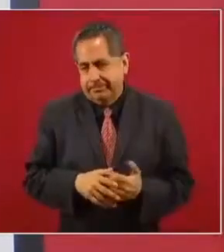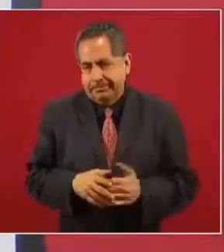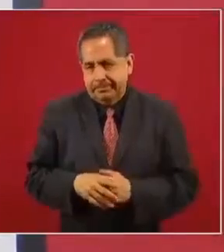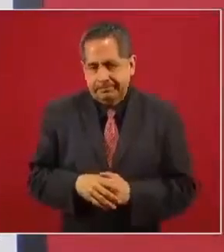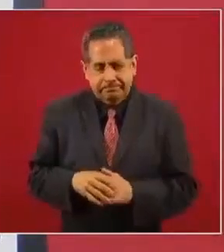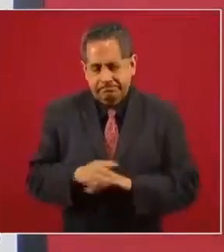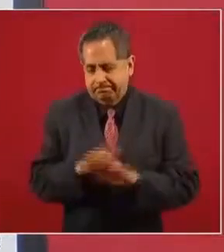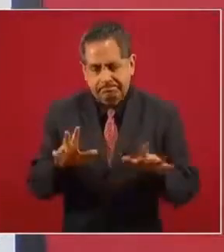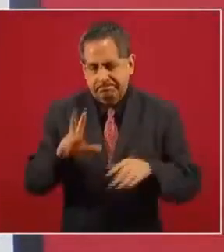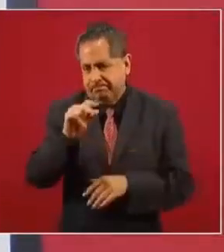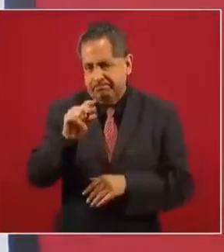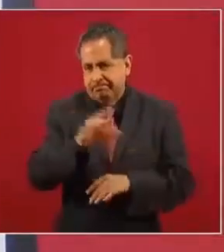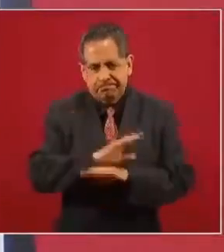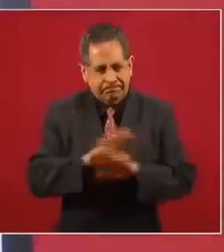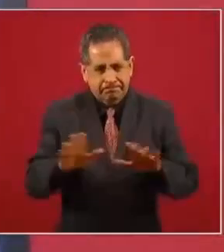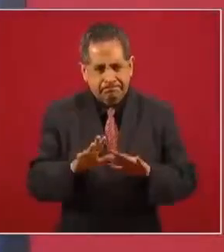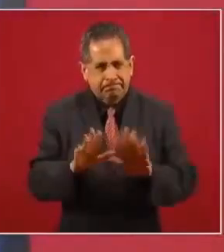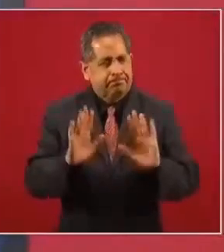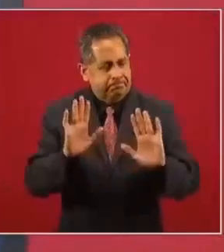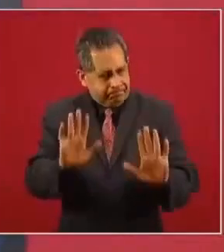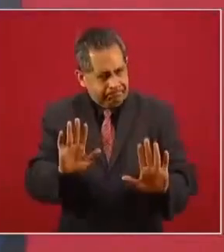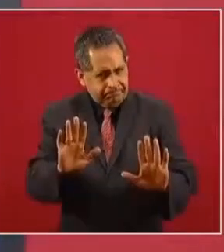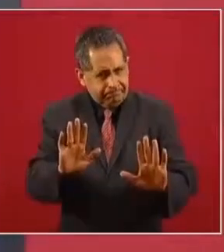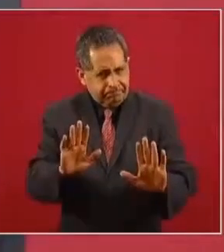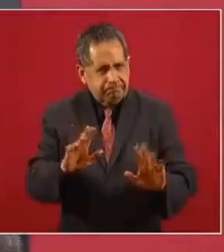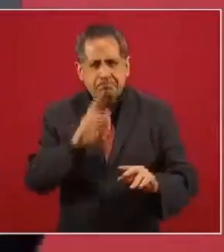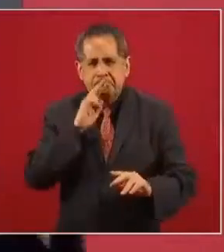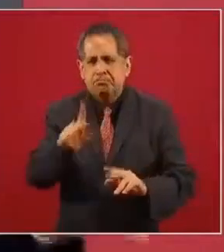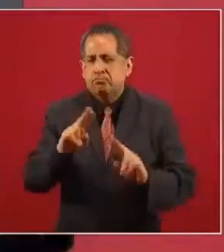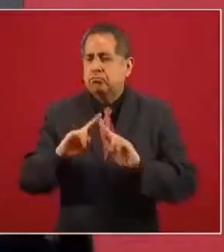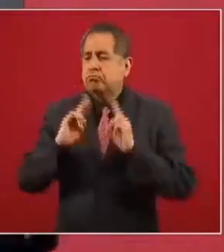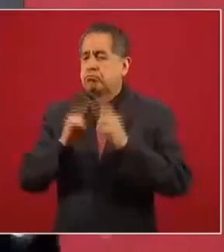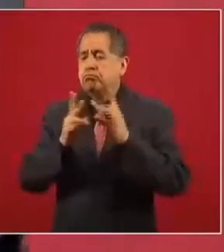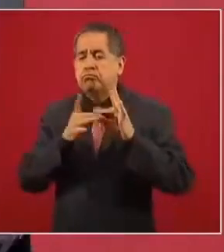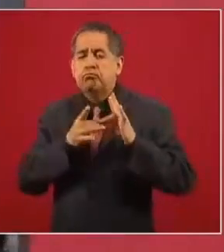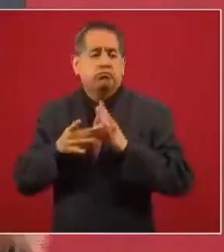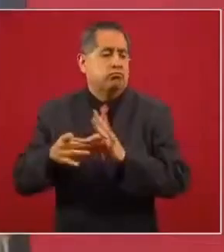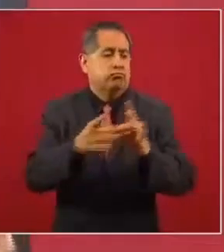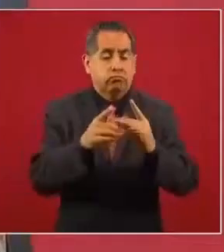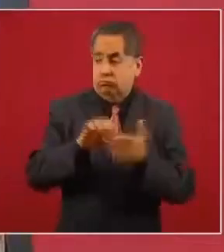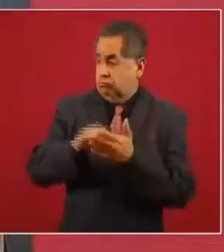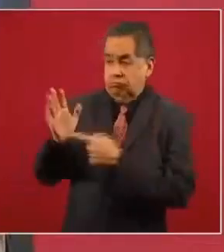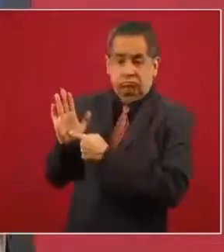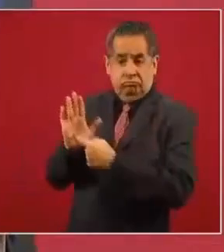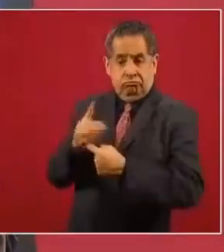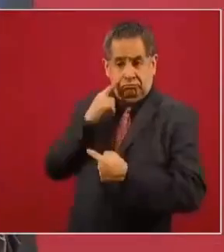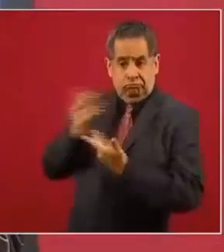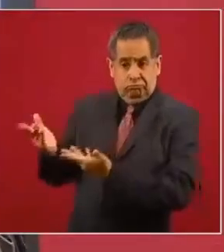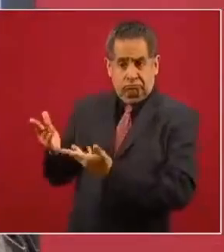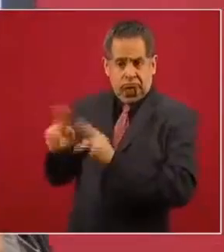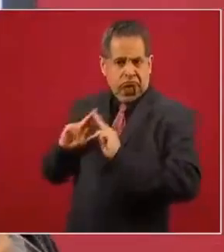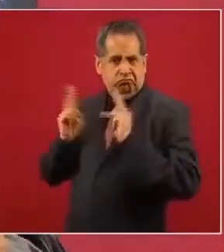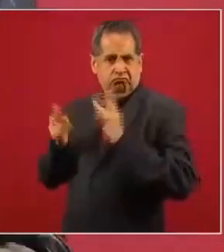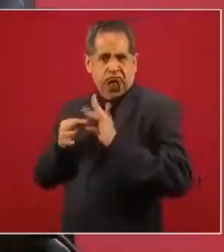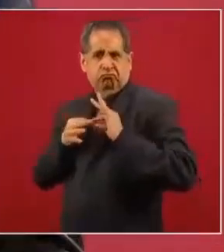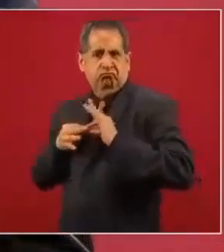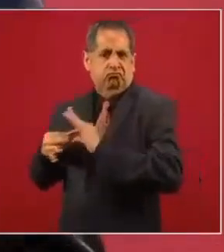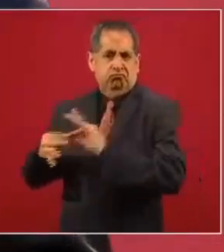vamos a buscar la unidad, cómo se está dando el ejemplo con este